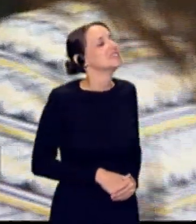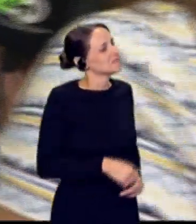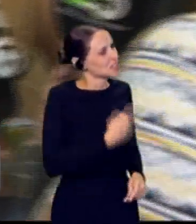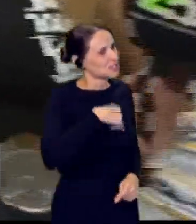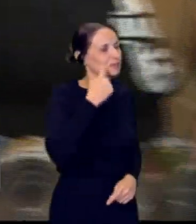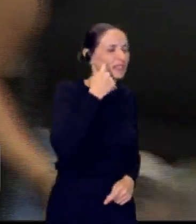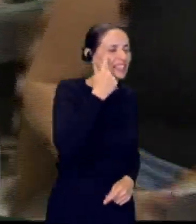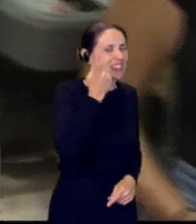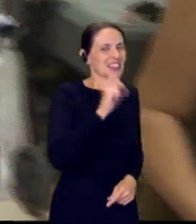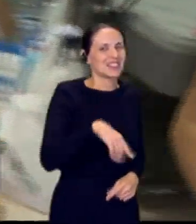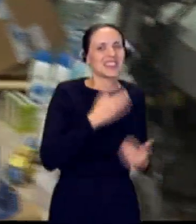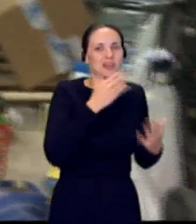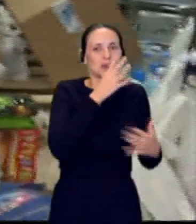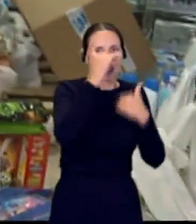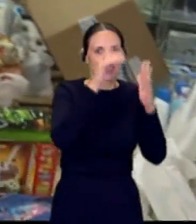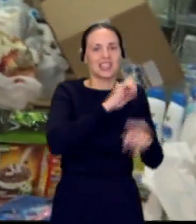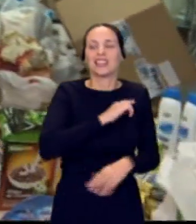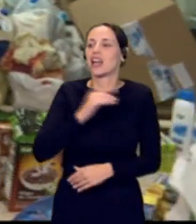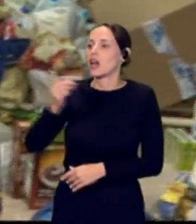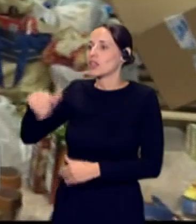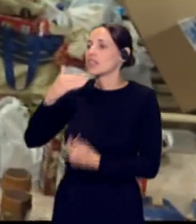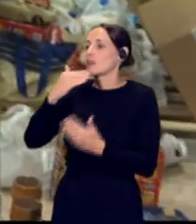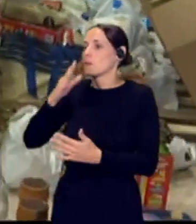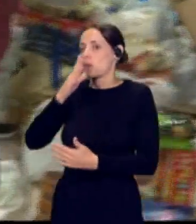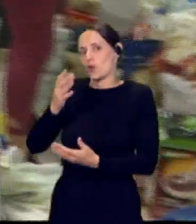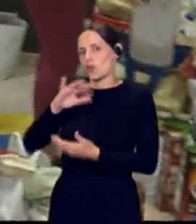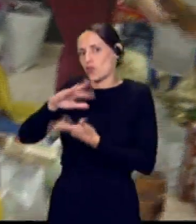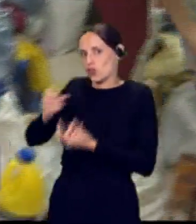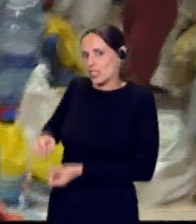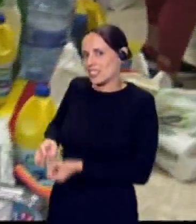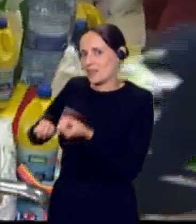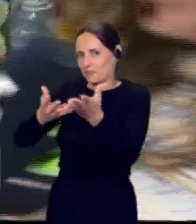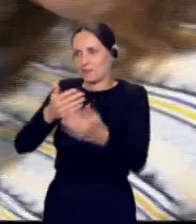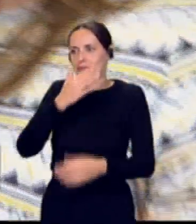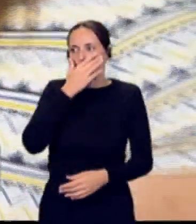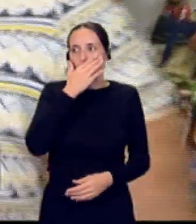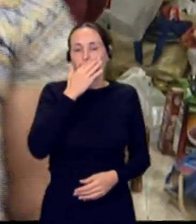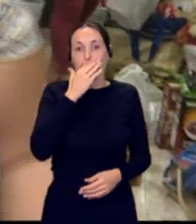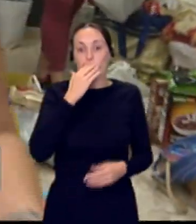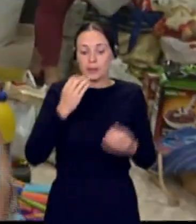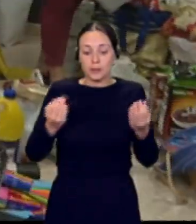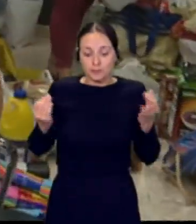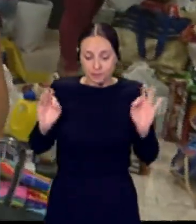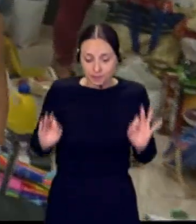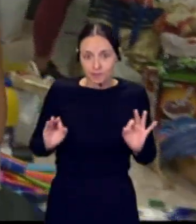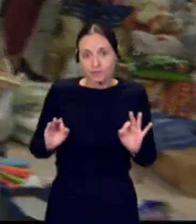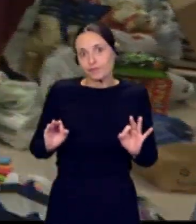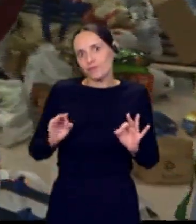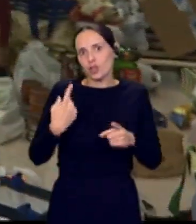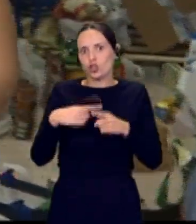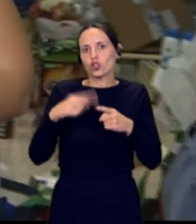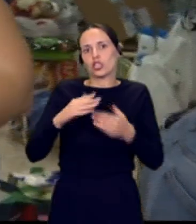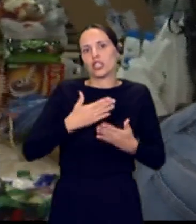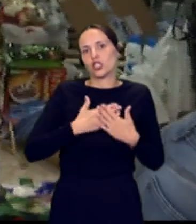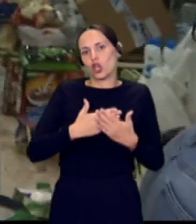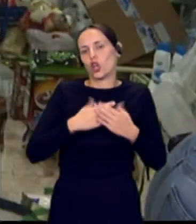Muchísimas gracias, Fiamma, por atenderla. A ustedes. Muchas gracias por estar aquí también dando la noticia. Pues además de esta recogida solidaria, de